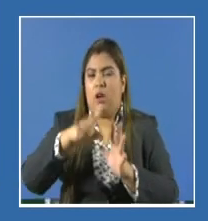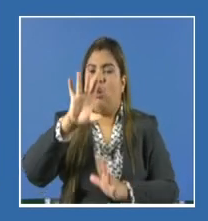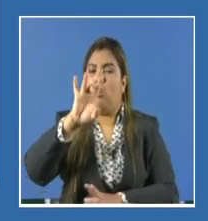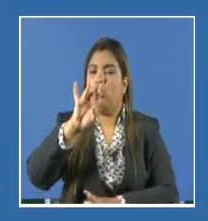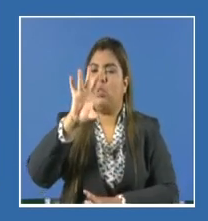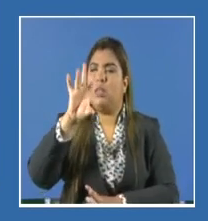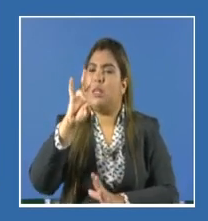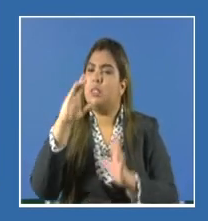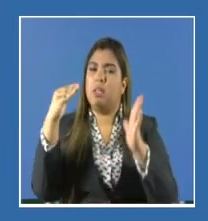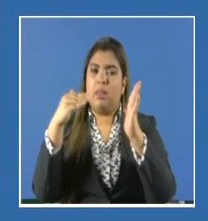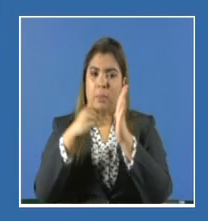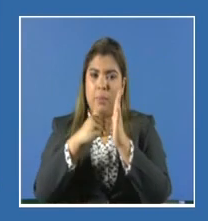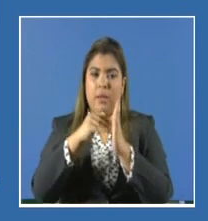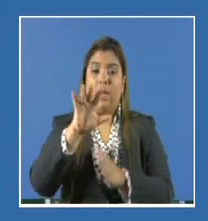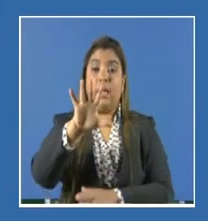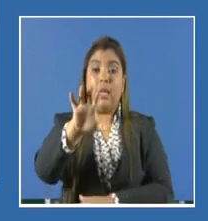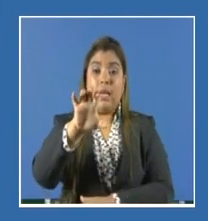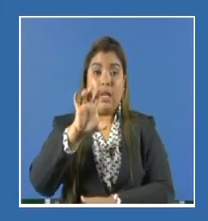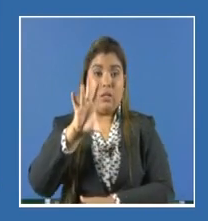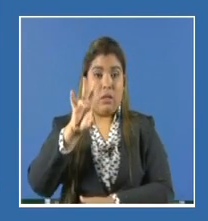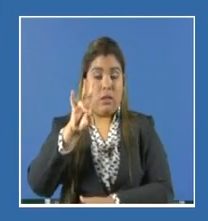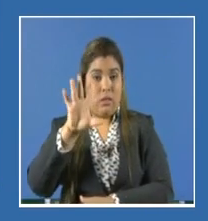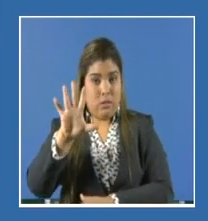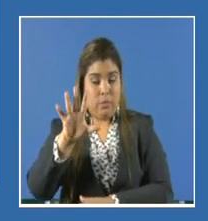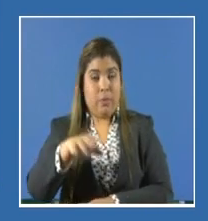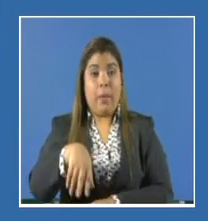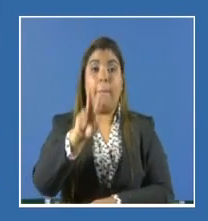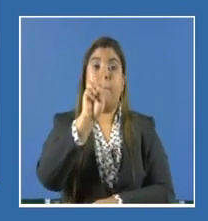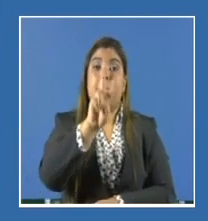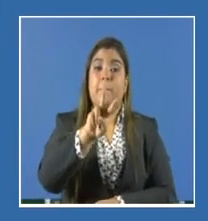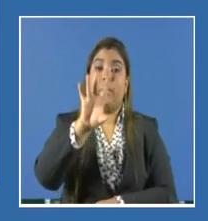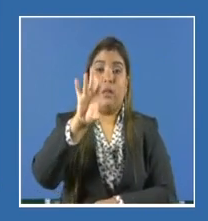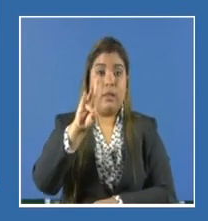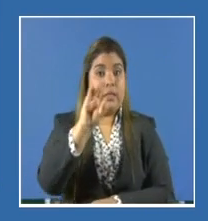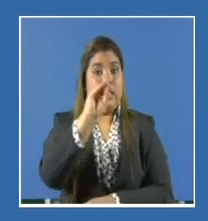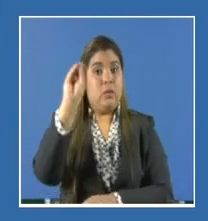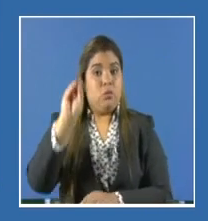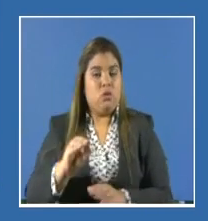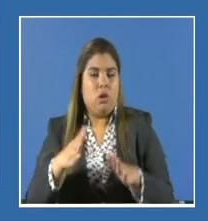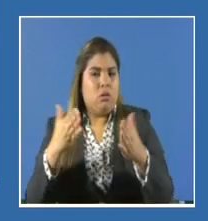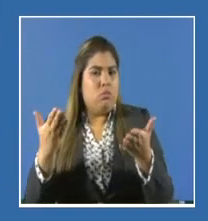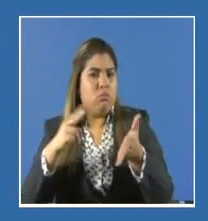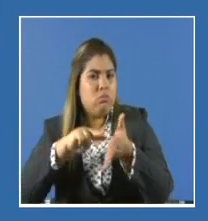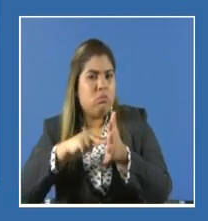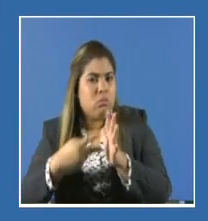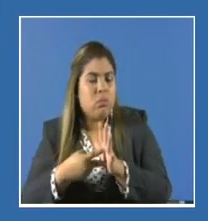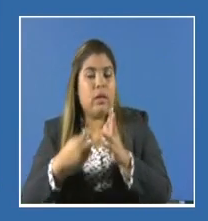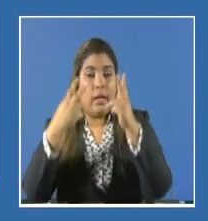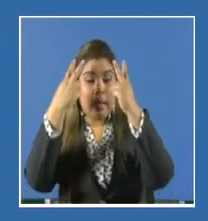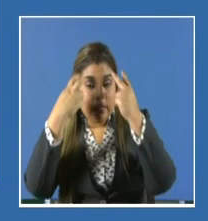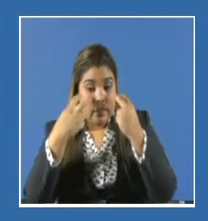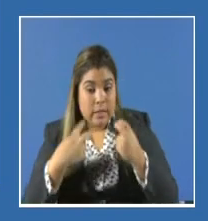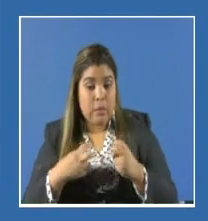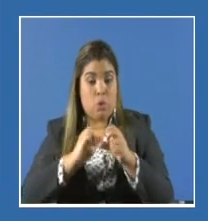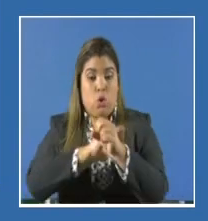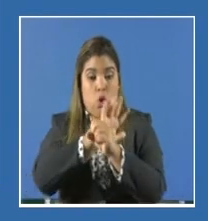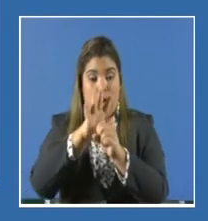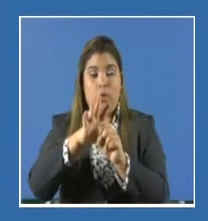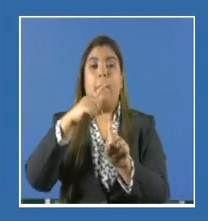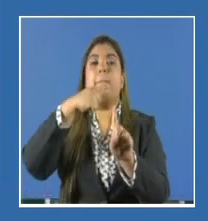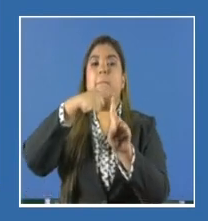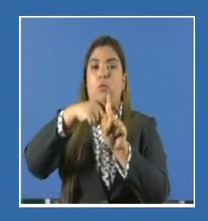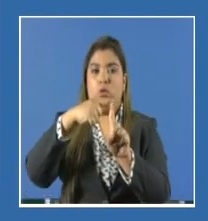.575. Y el 27% corresponde a pruebas positivas